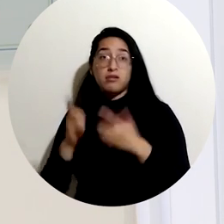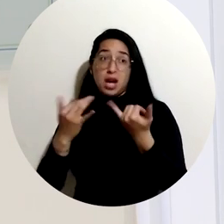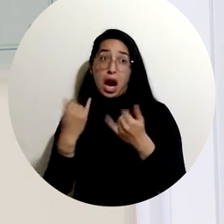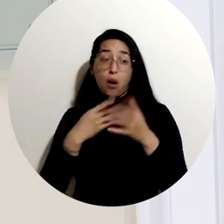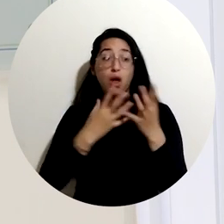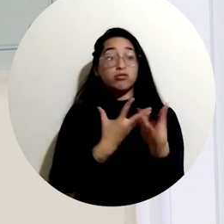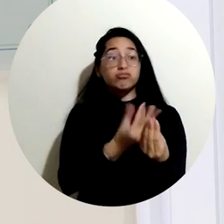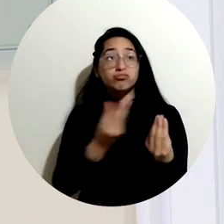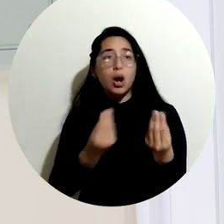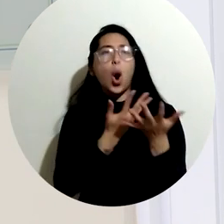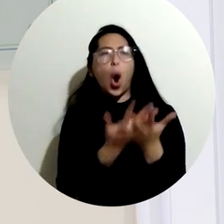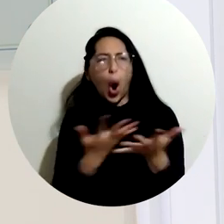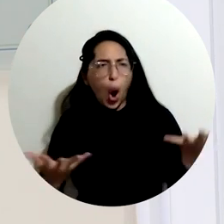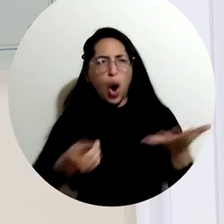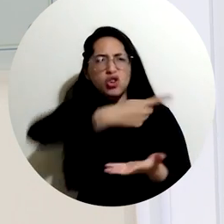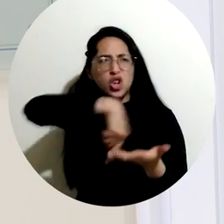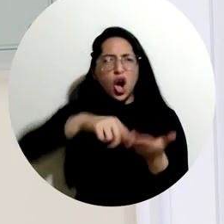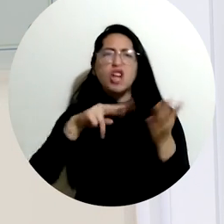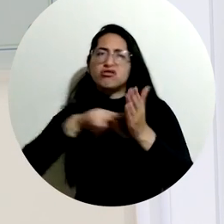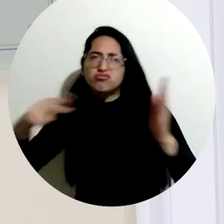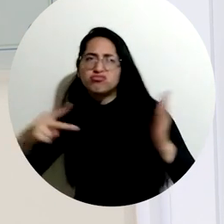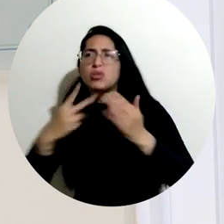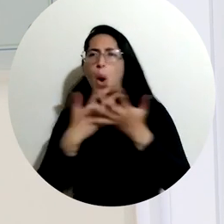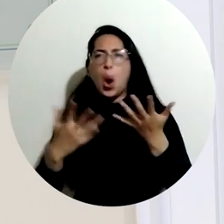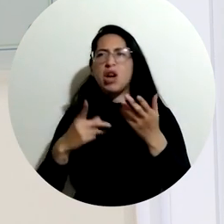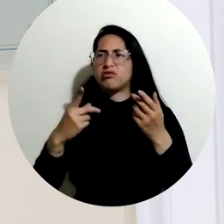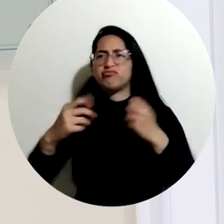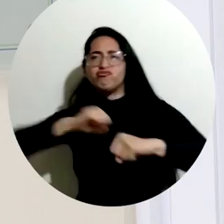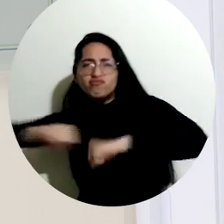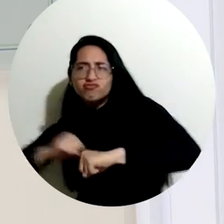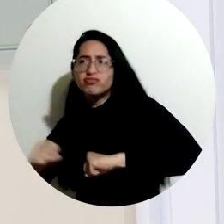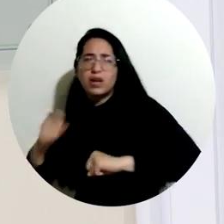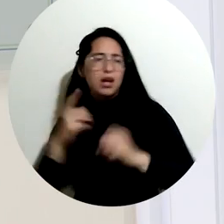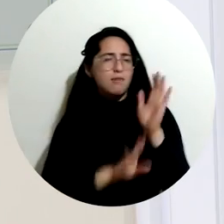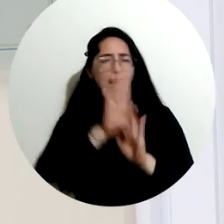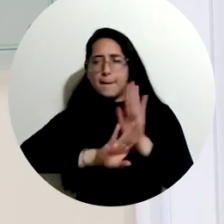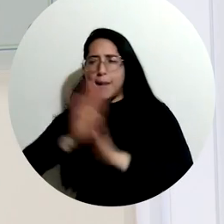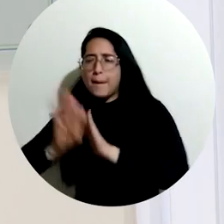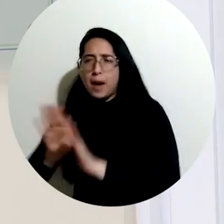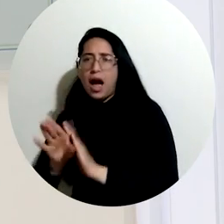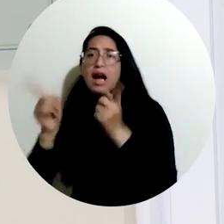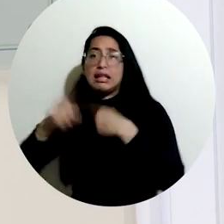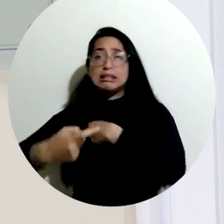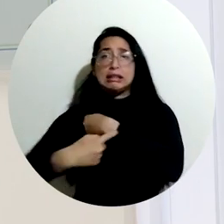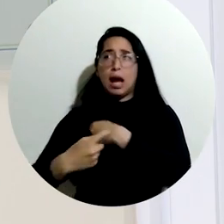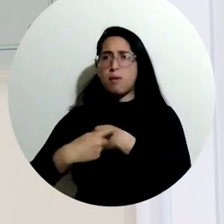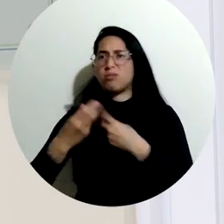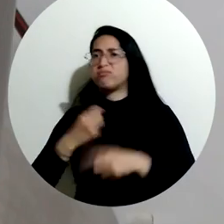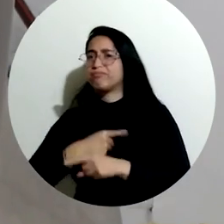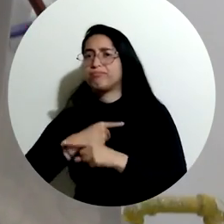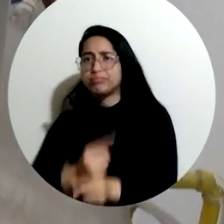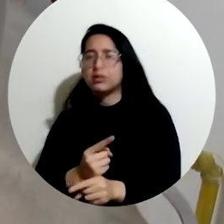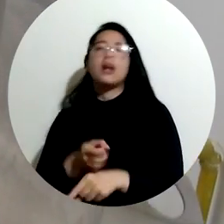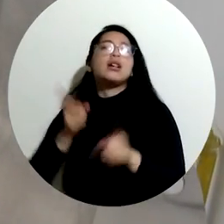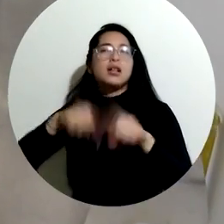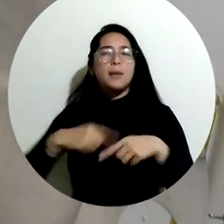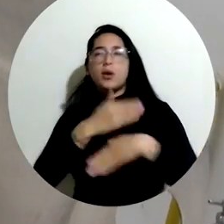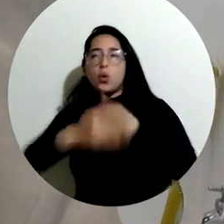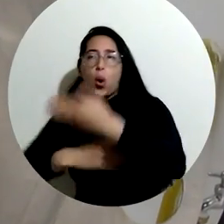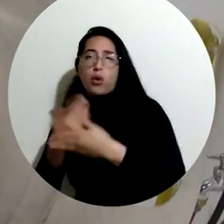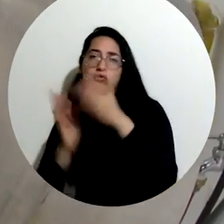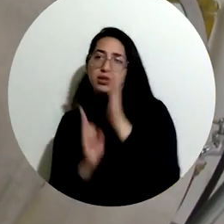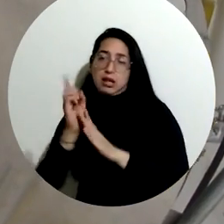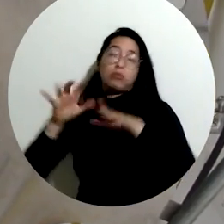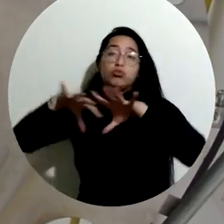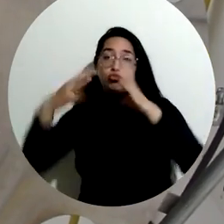equipos, en la logística, en tecnologías, en tiempos y sobre todo a nivel de desarrollo mundial. Es